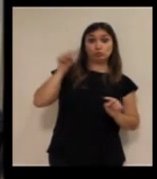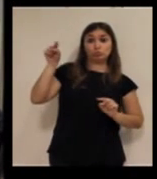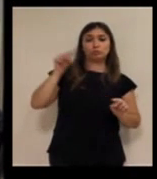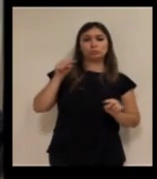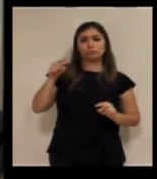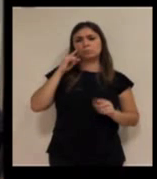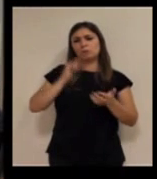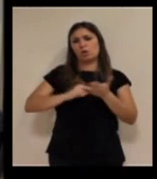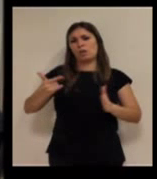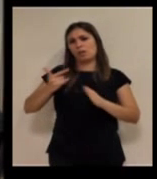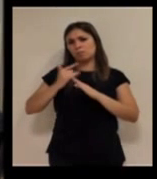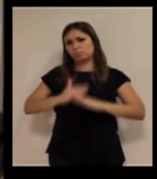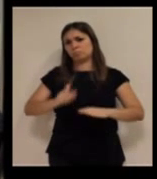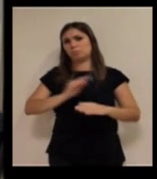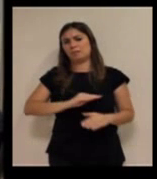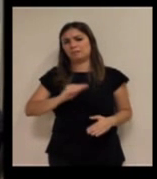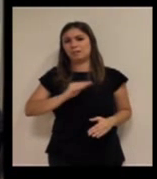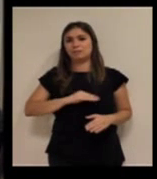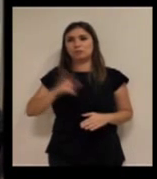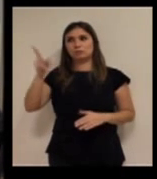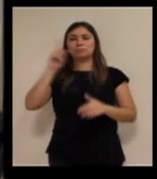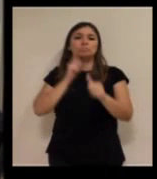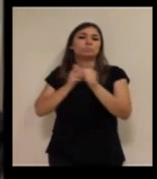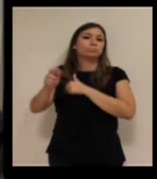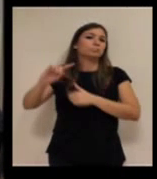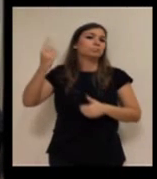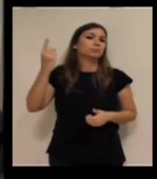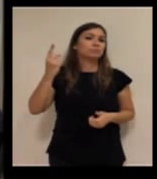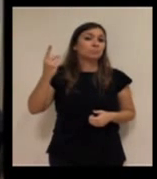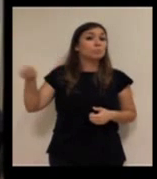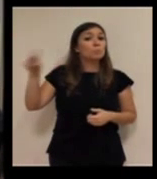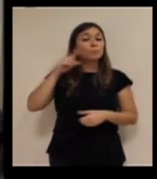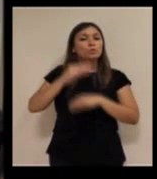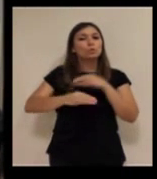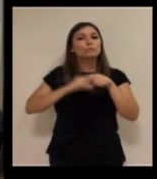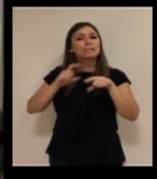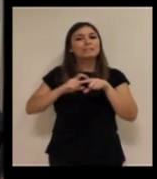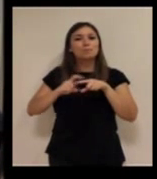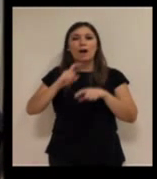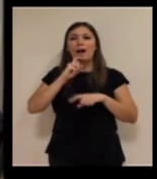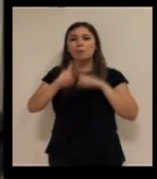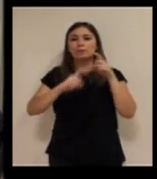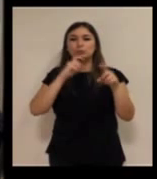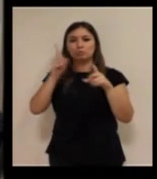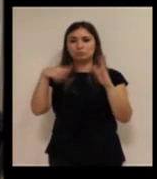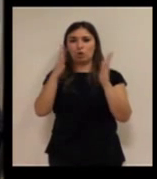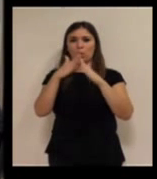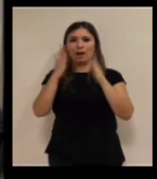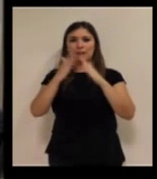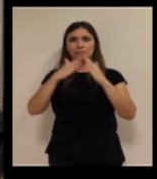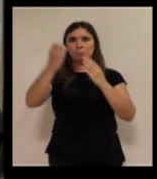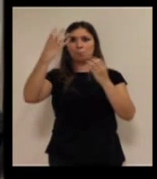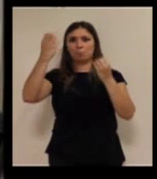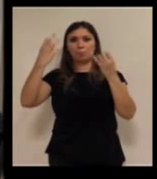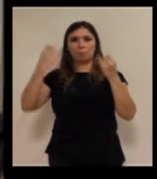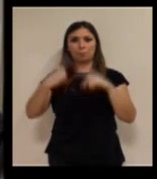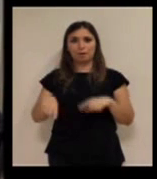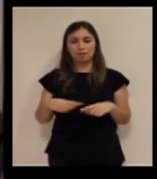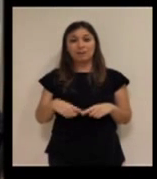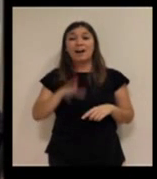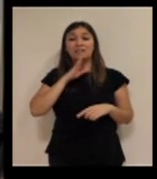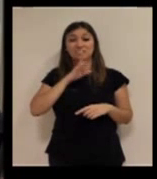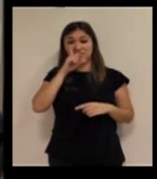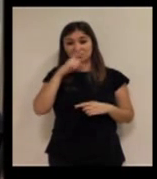ambos países pues ahí hay bastante tecnología y son, por ejemplo, precursores en ese tipo de señalización en los hogares.